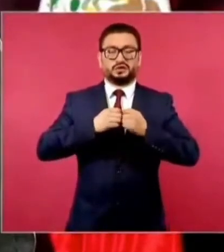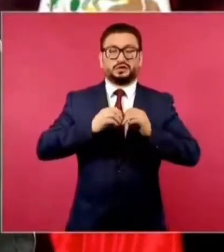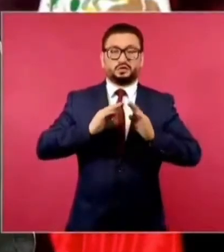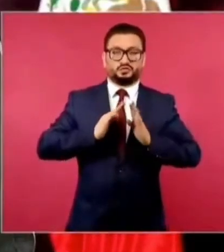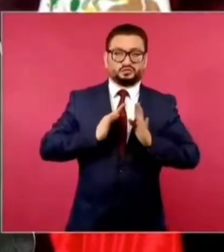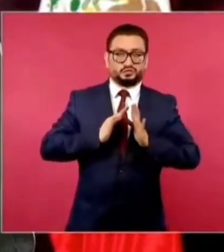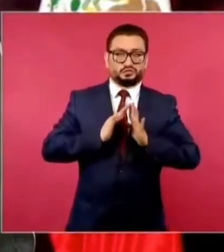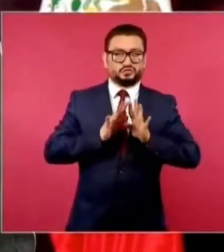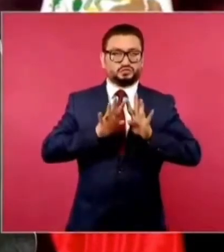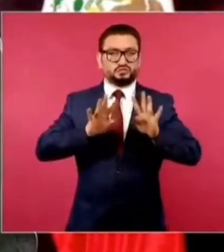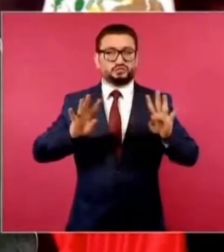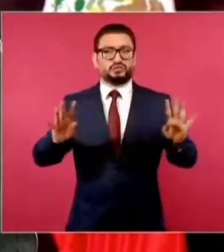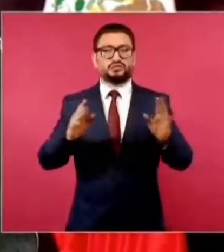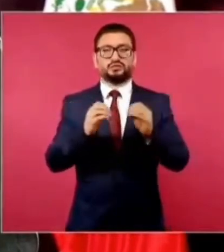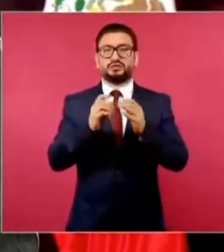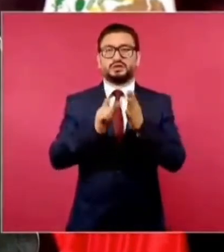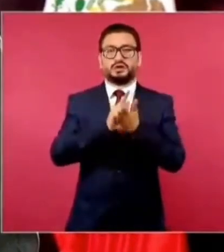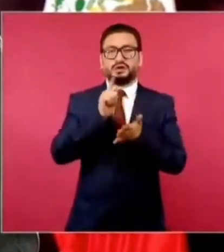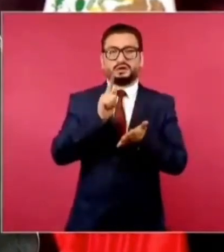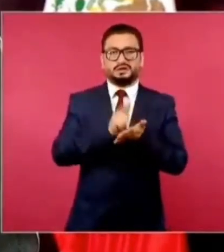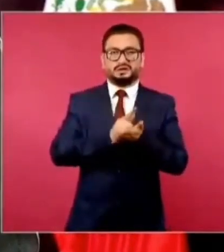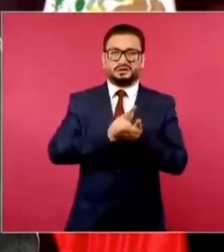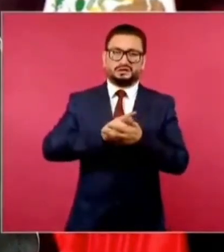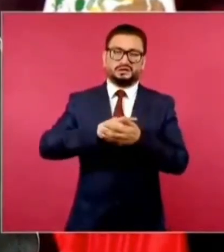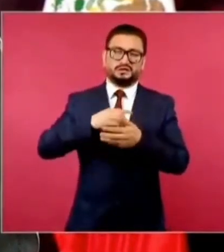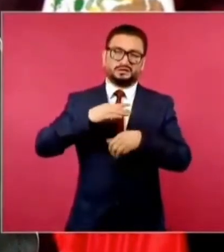leyes más severas,